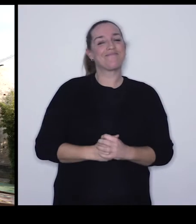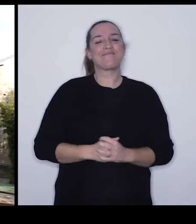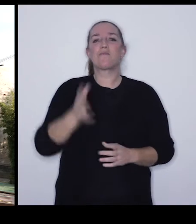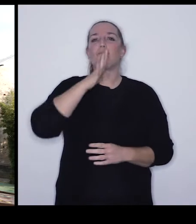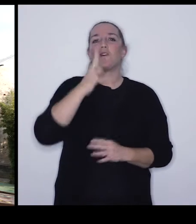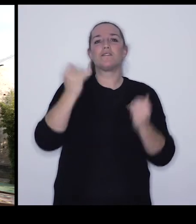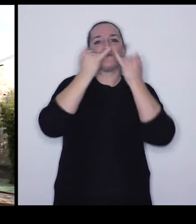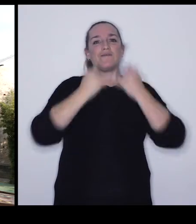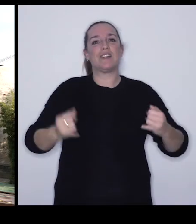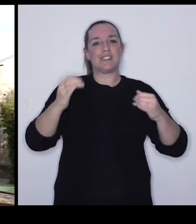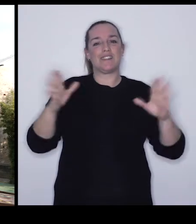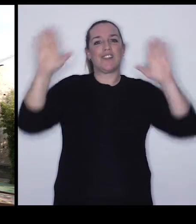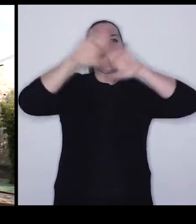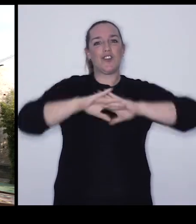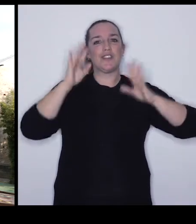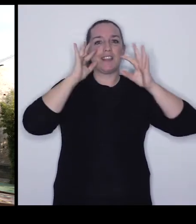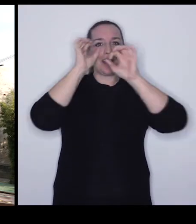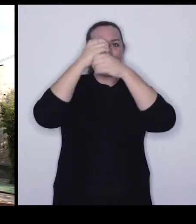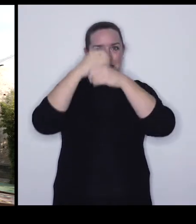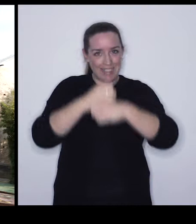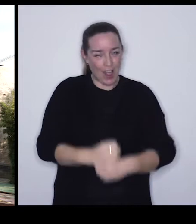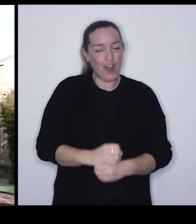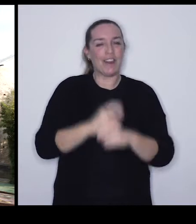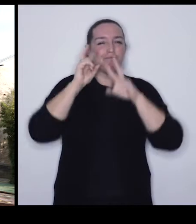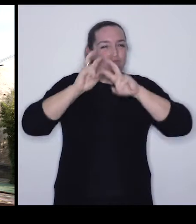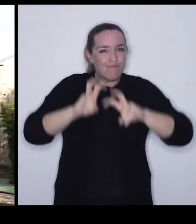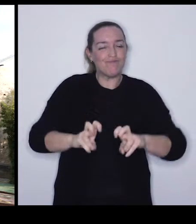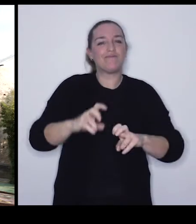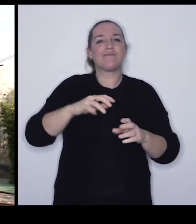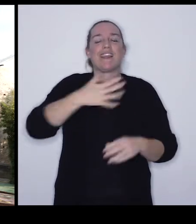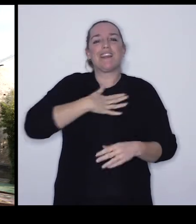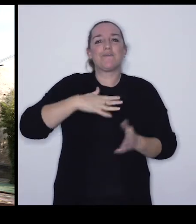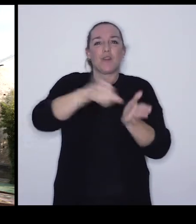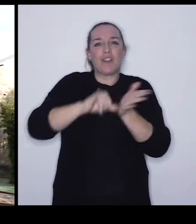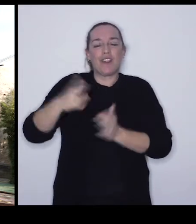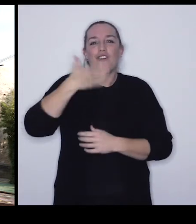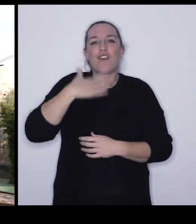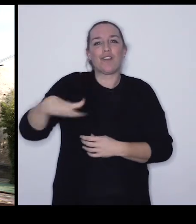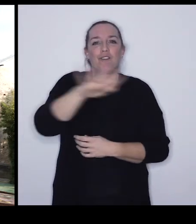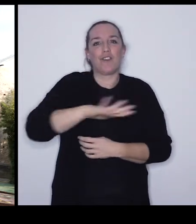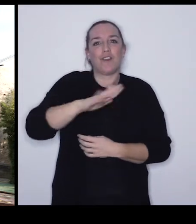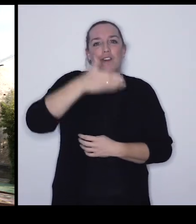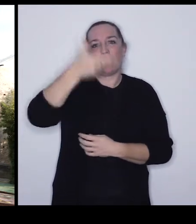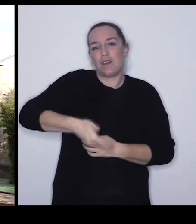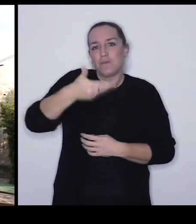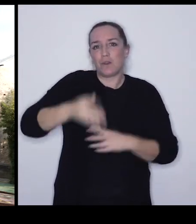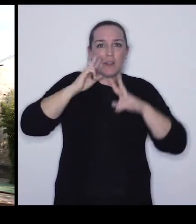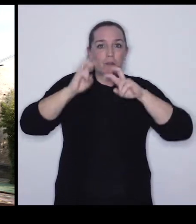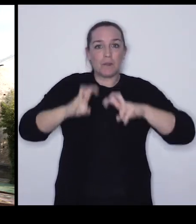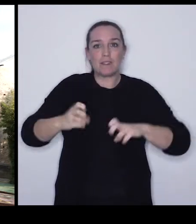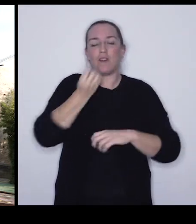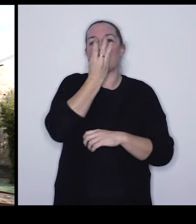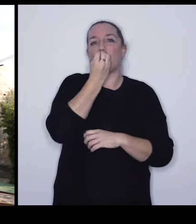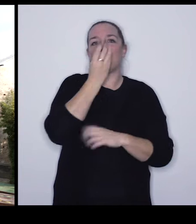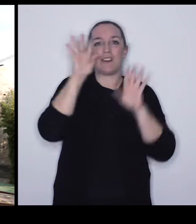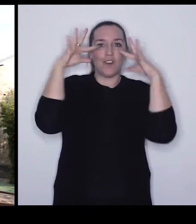Hola, con motivo de la celebración de la Noche de los Investigadores... ...queremos acercaros a una de las áreas de investigación... ...que más relevancia tienen en el